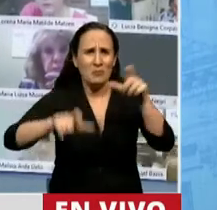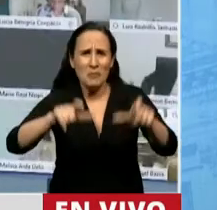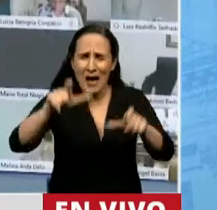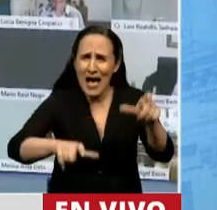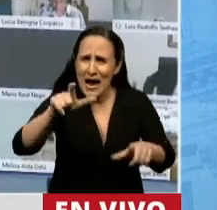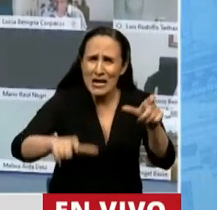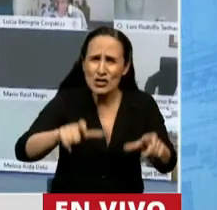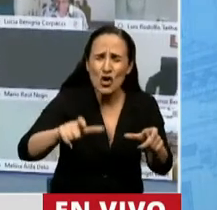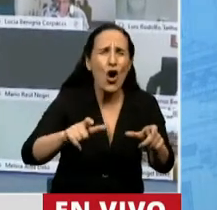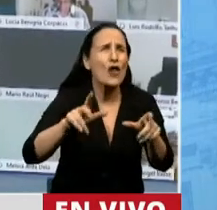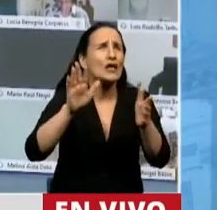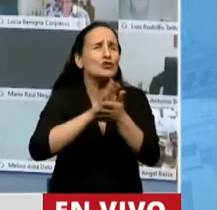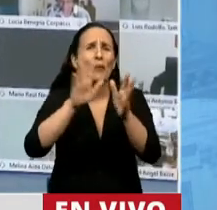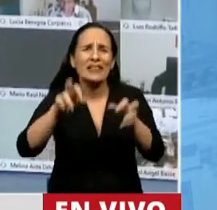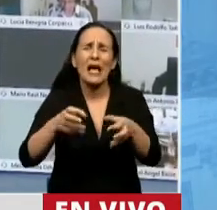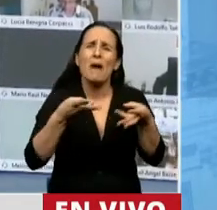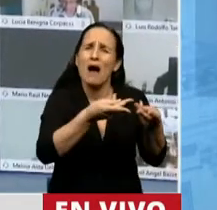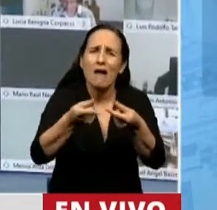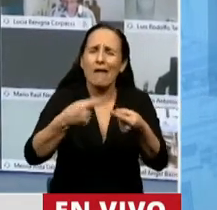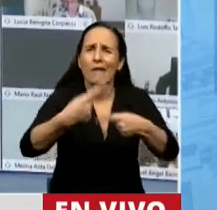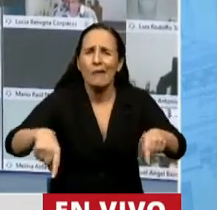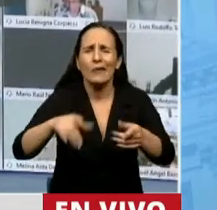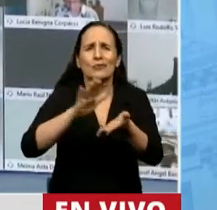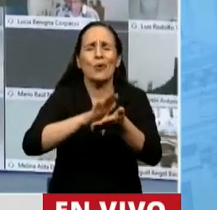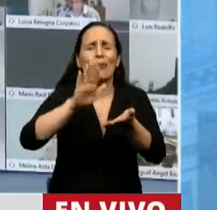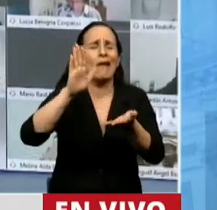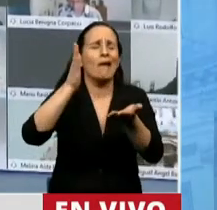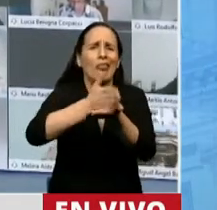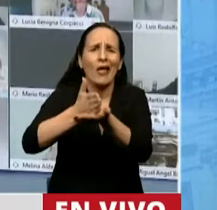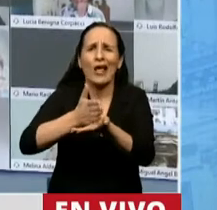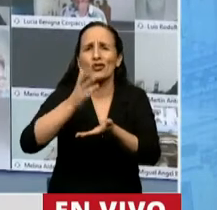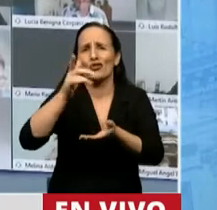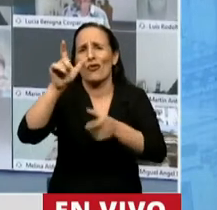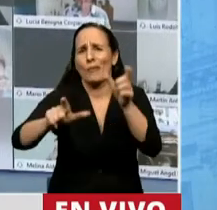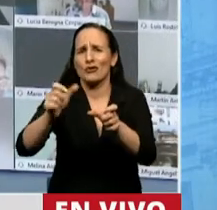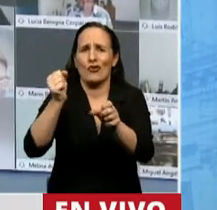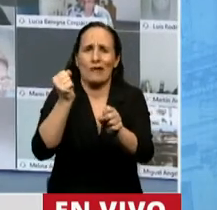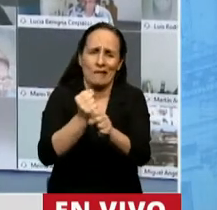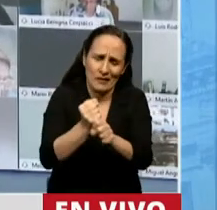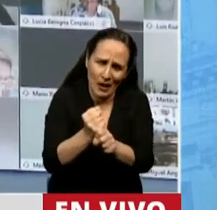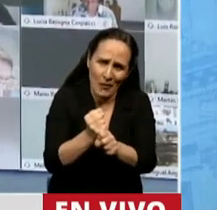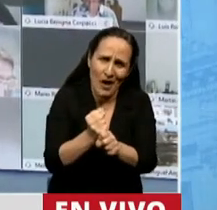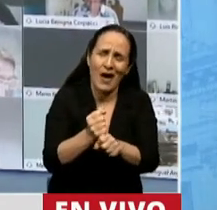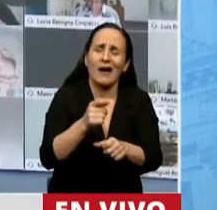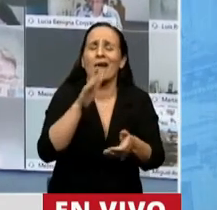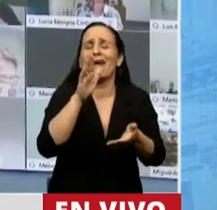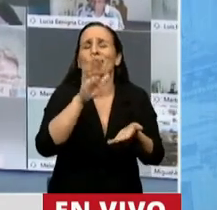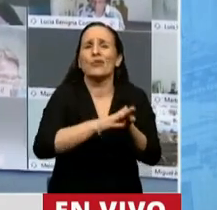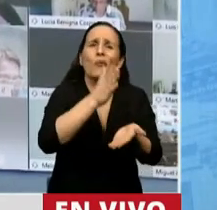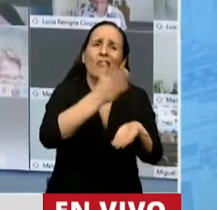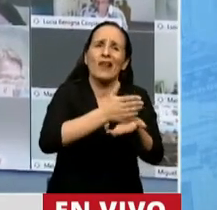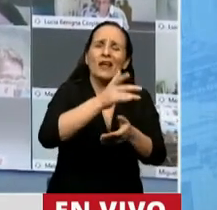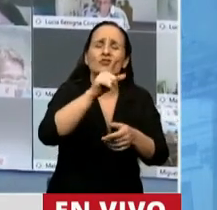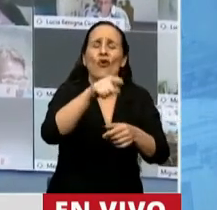se trata de temas de consumo, cuando se trata de derechos laborales, cuando se trata de los derechos de la protección del medio ambiente.